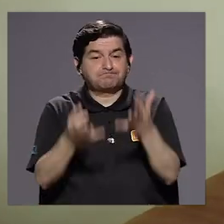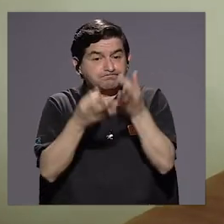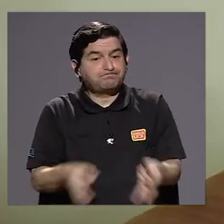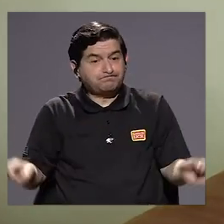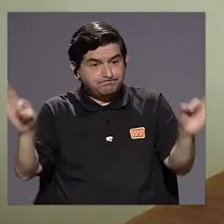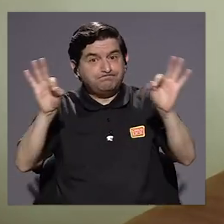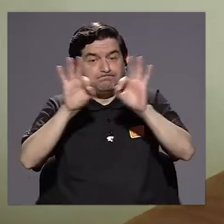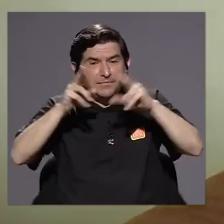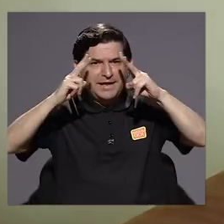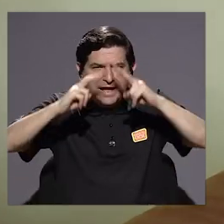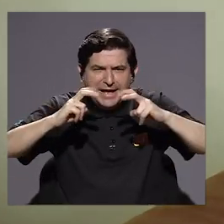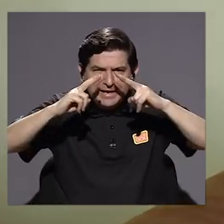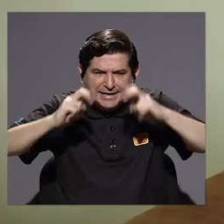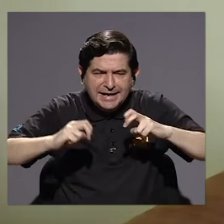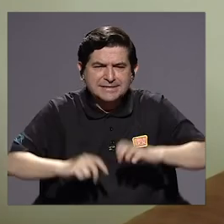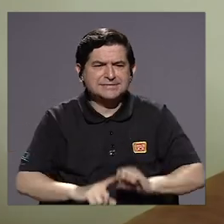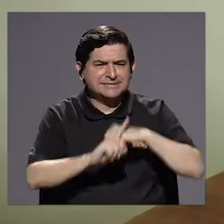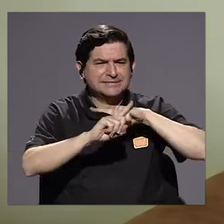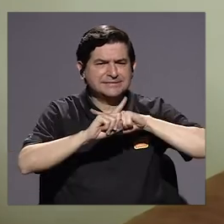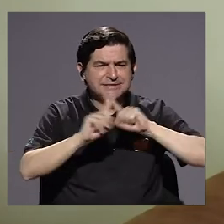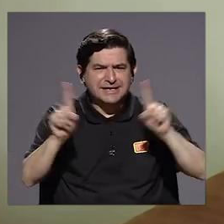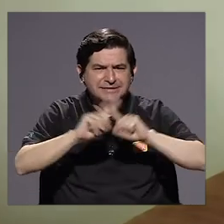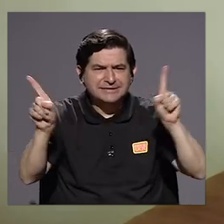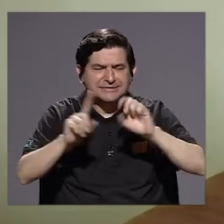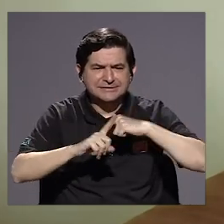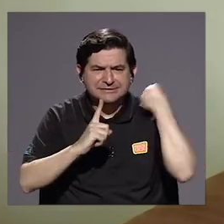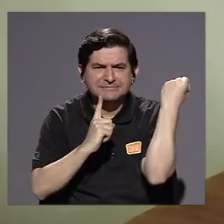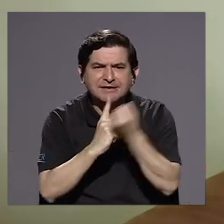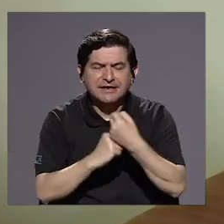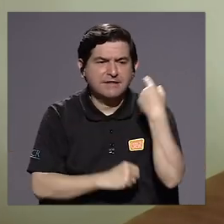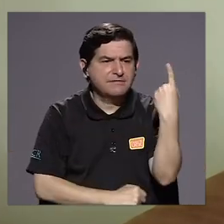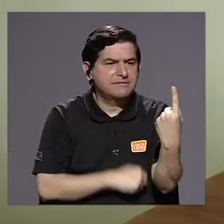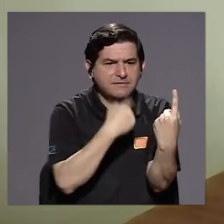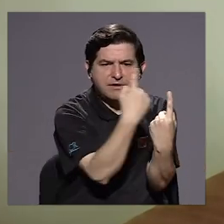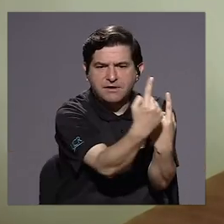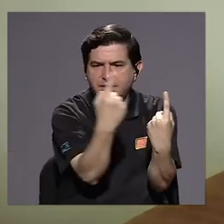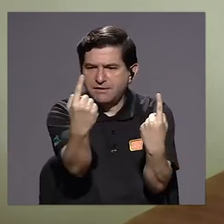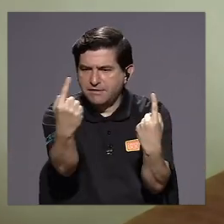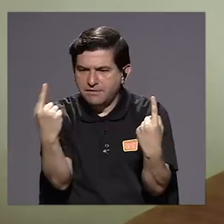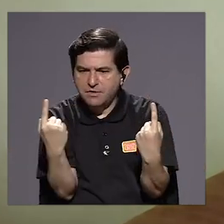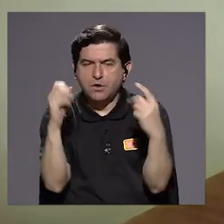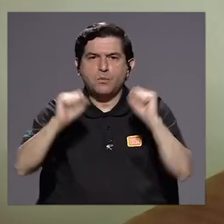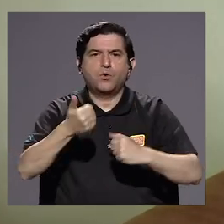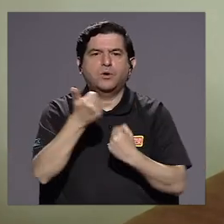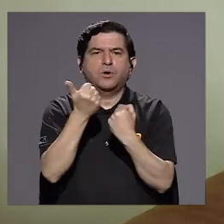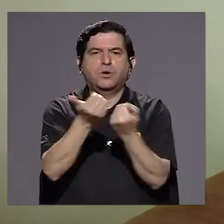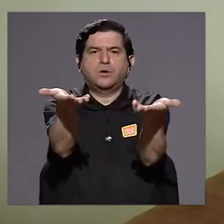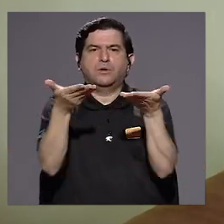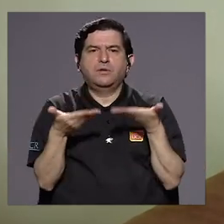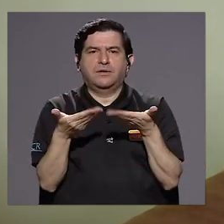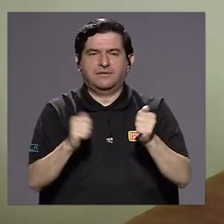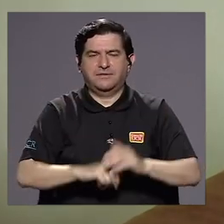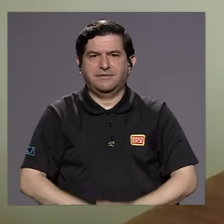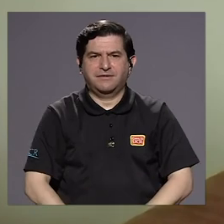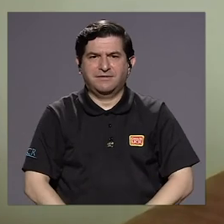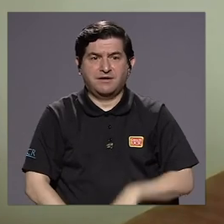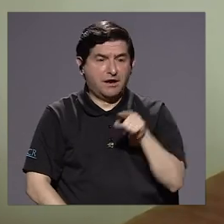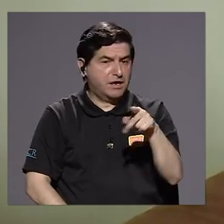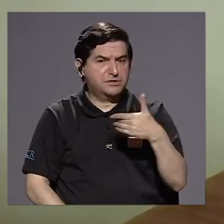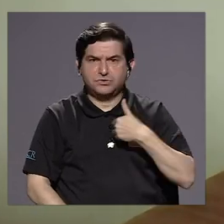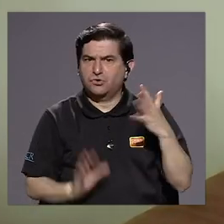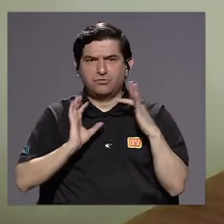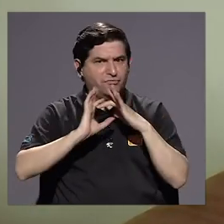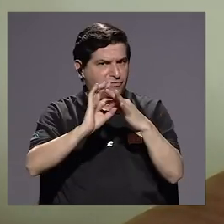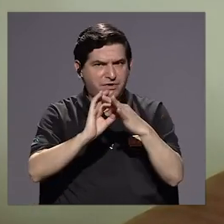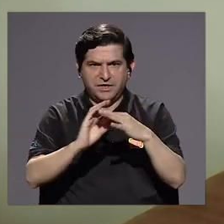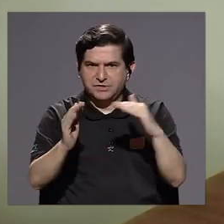analizar esos escenarios y cómo cada una de las instancias nos debería ir apoyando. Eso no tiene que ver solo